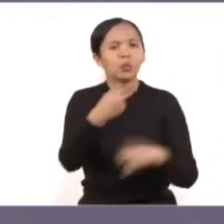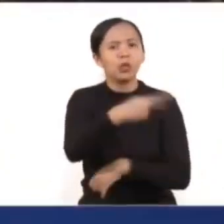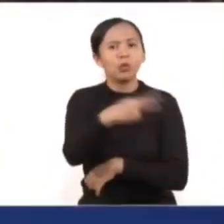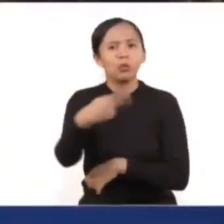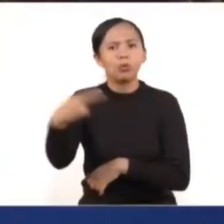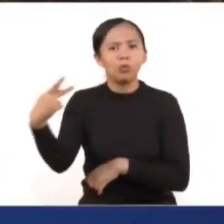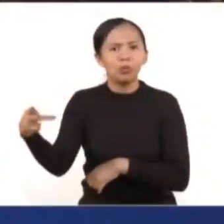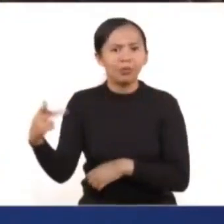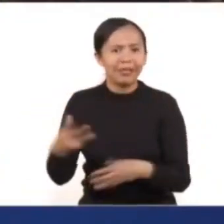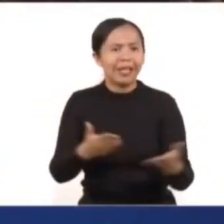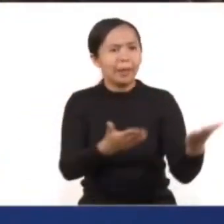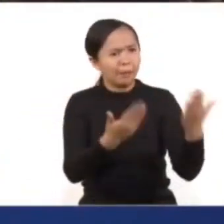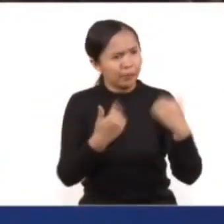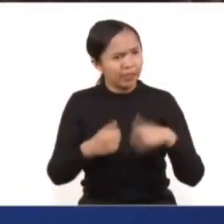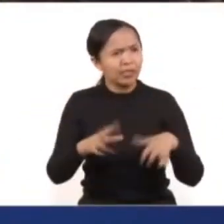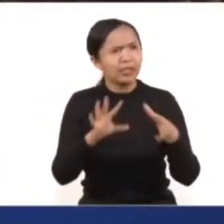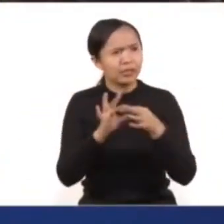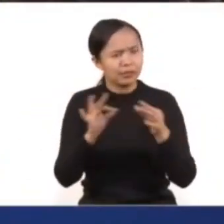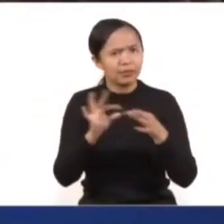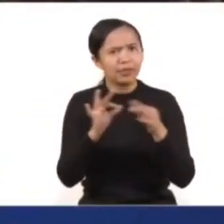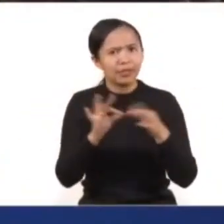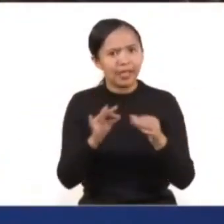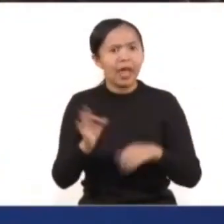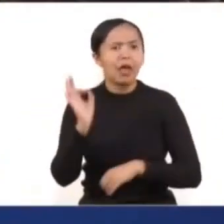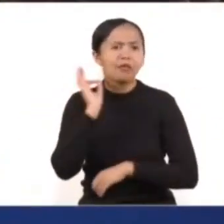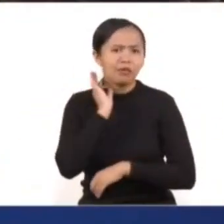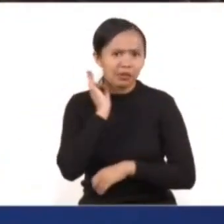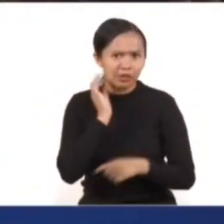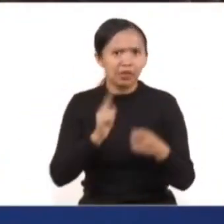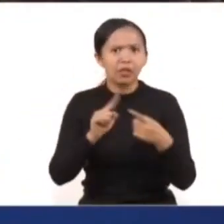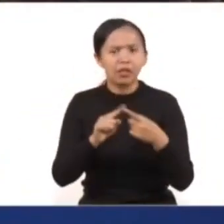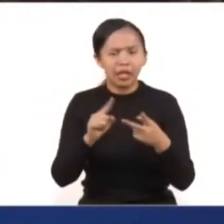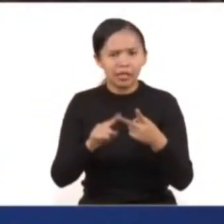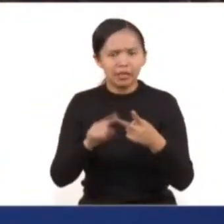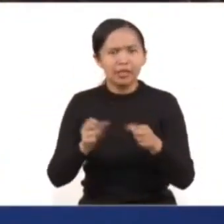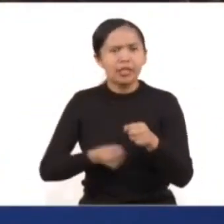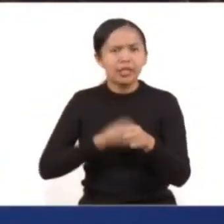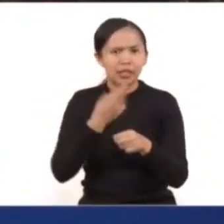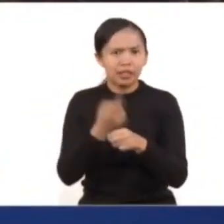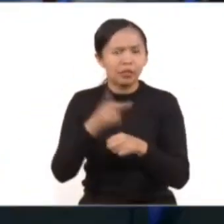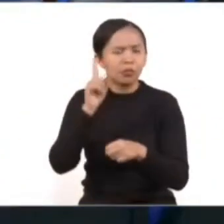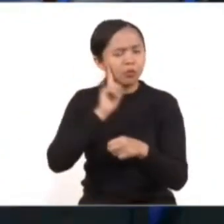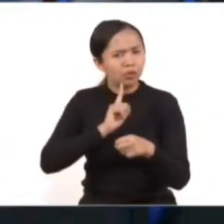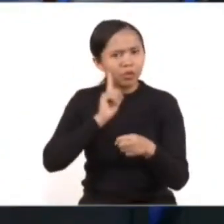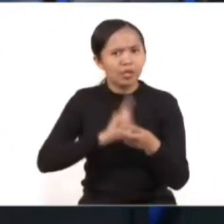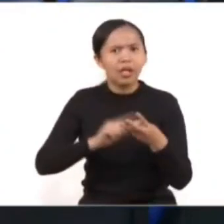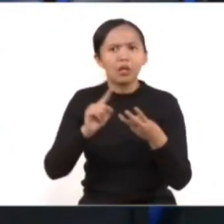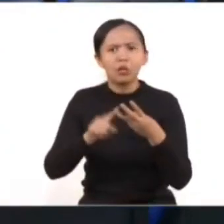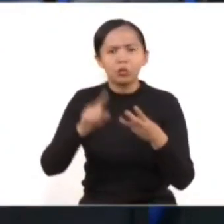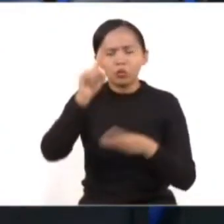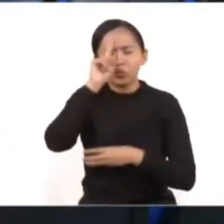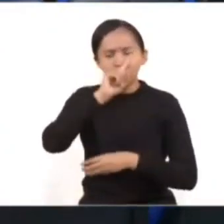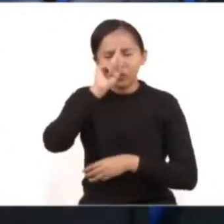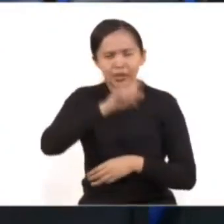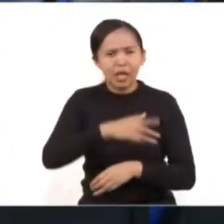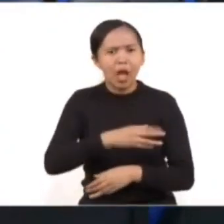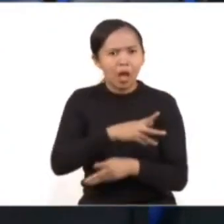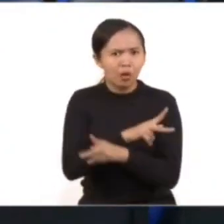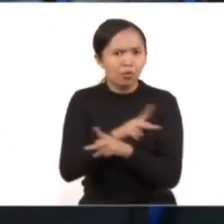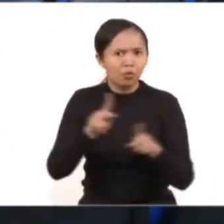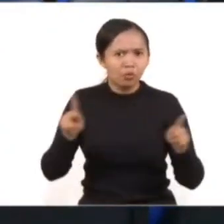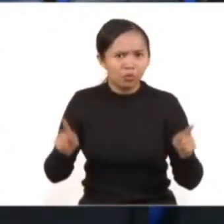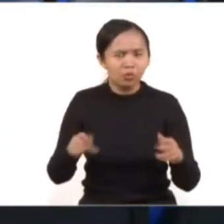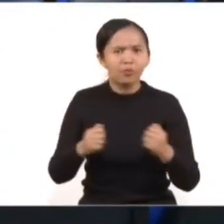que se acerquen a las instituciones, a la fiscalía, a la Secretaría de las Mujeres, al Consejo Ciudadano,